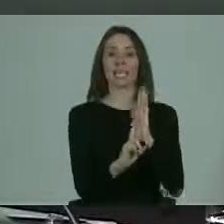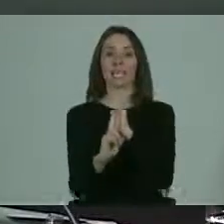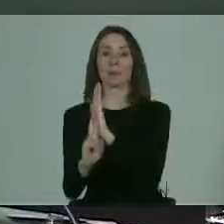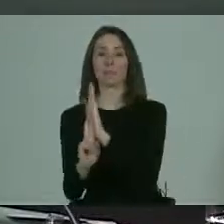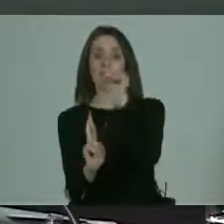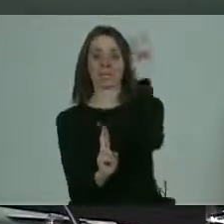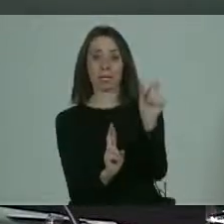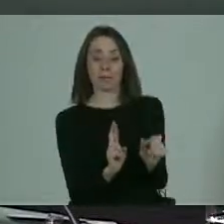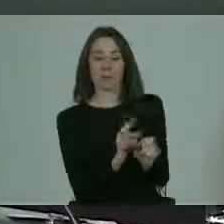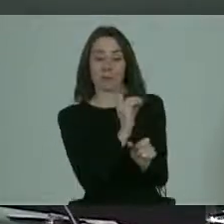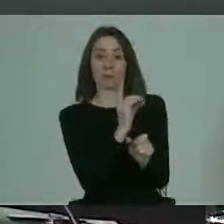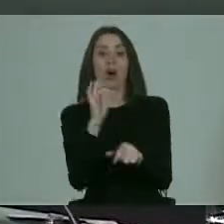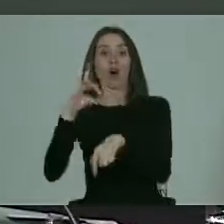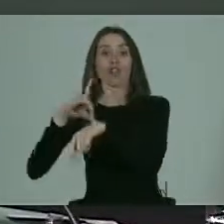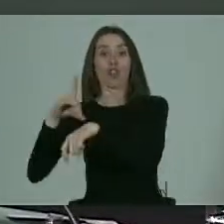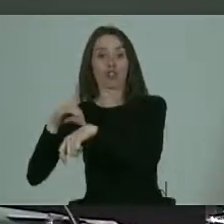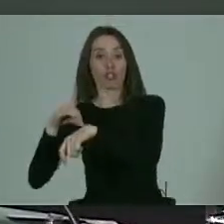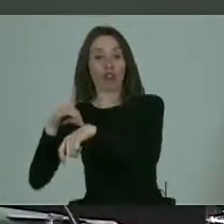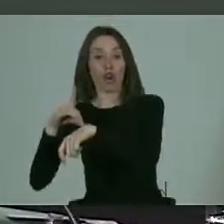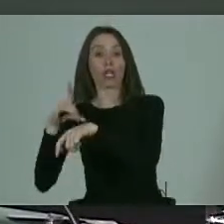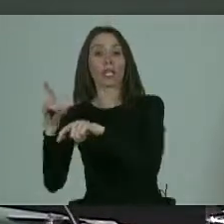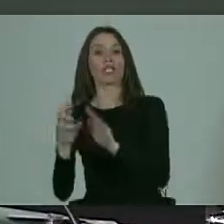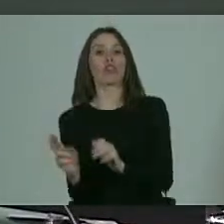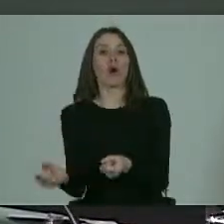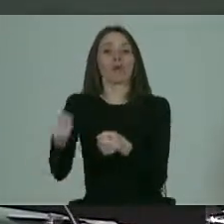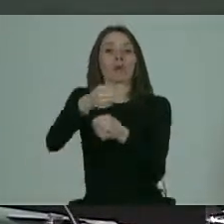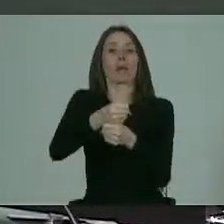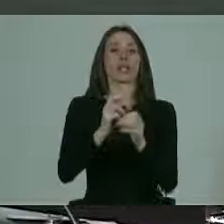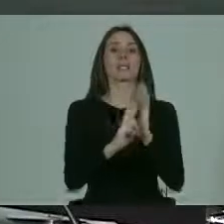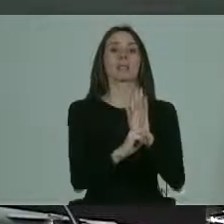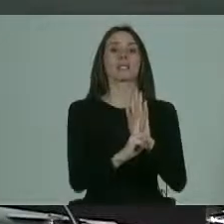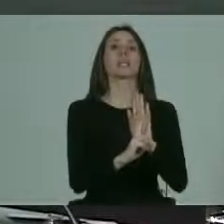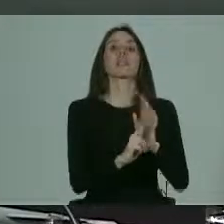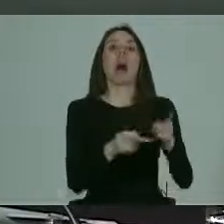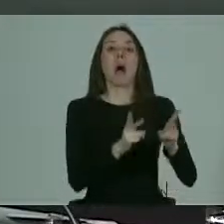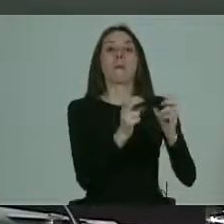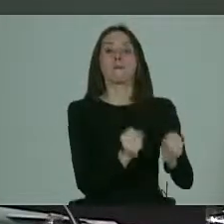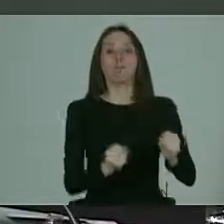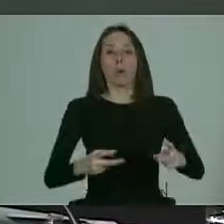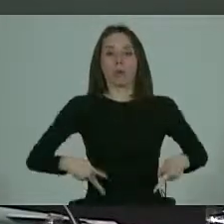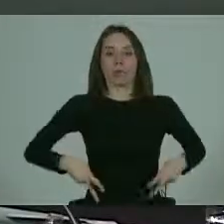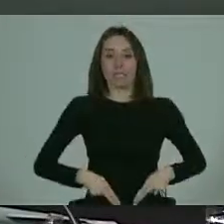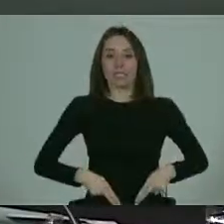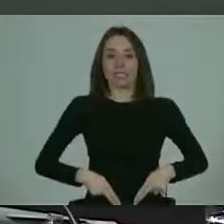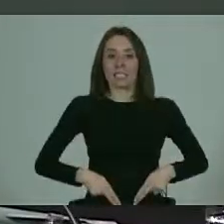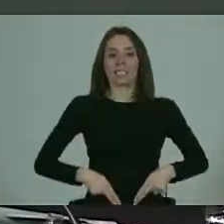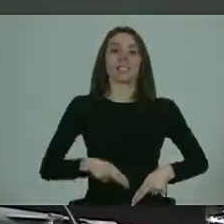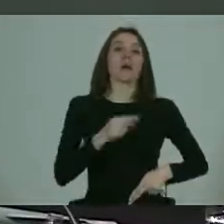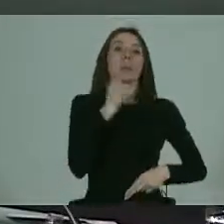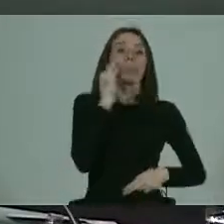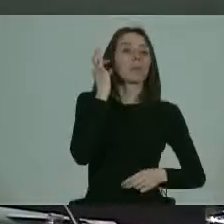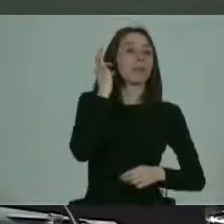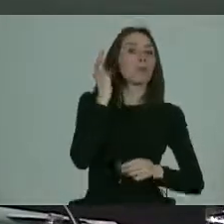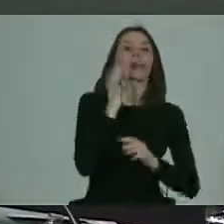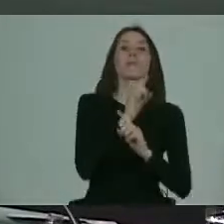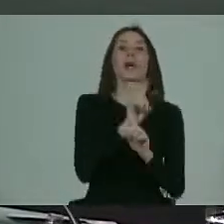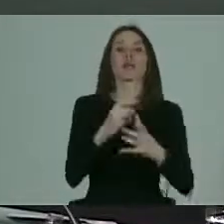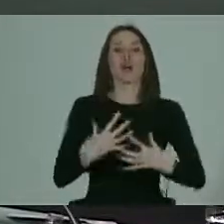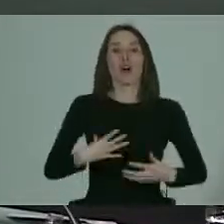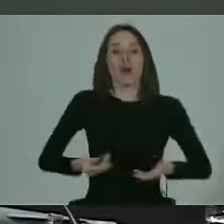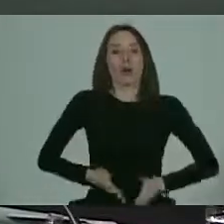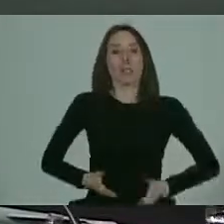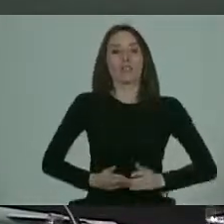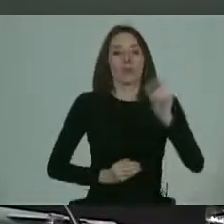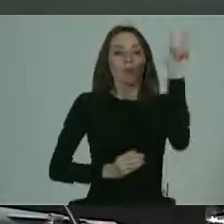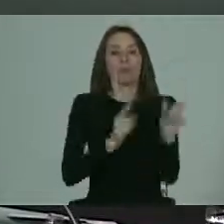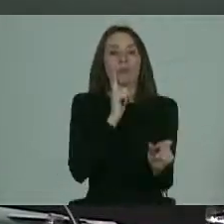incluso de los médicos respecto de la posibilidad de esterilizar a personas con discapacidad que además no tiene